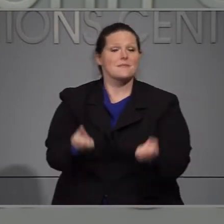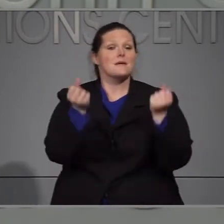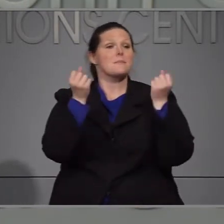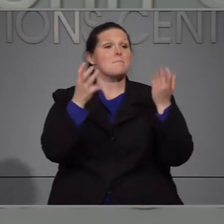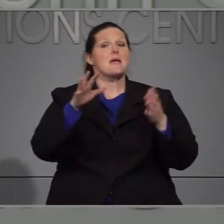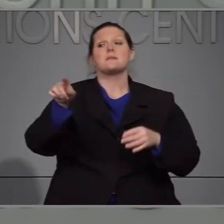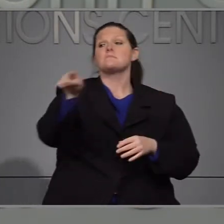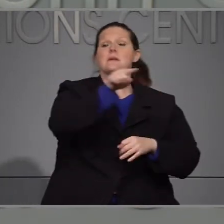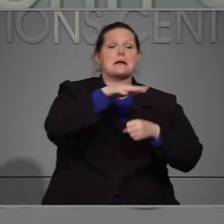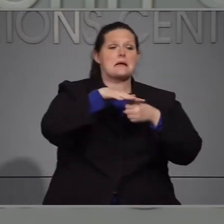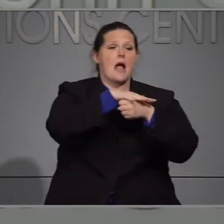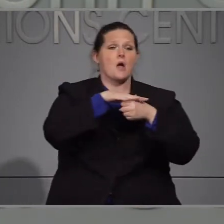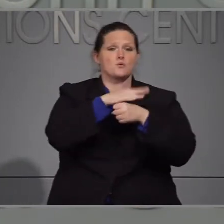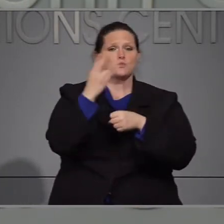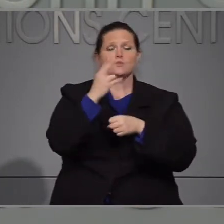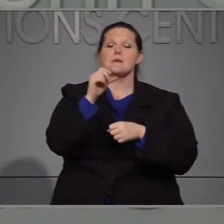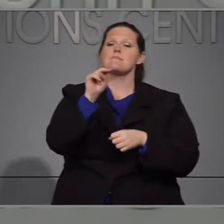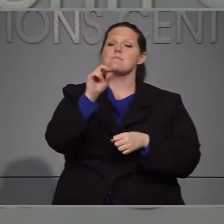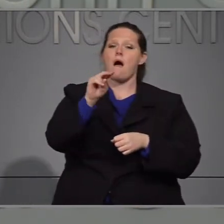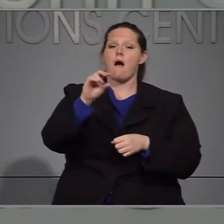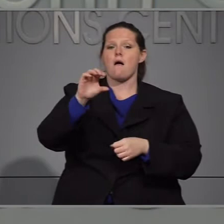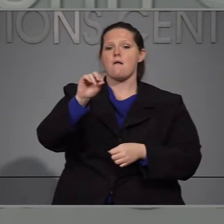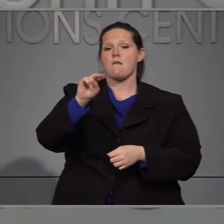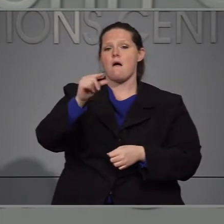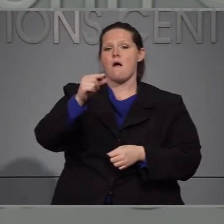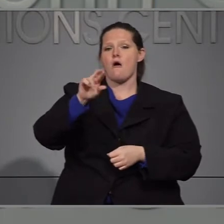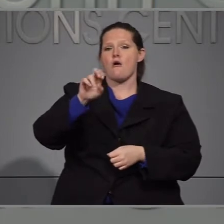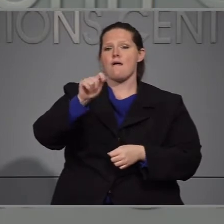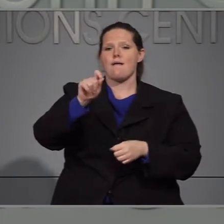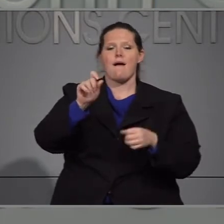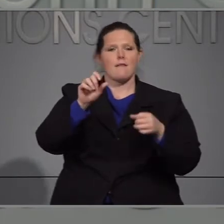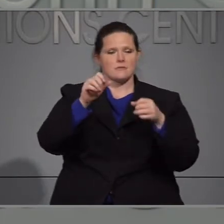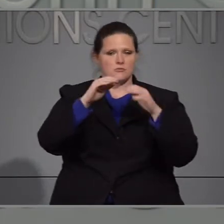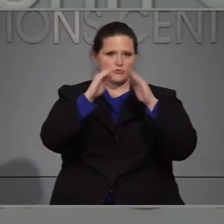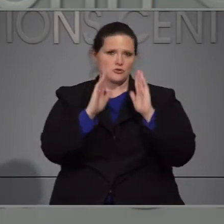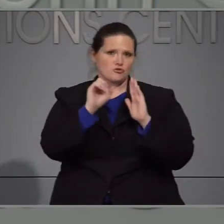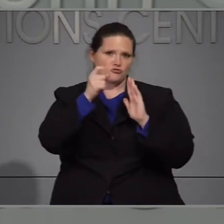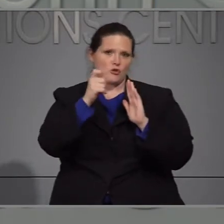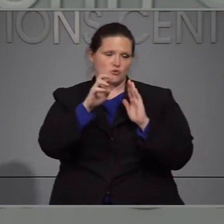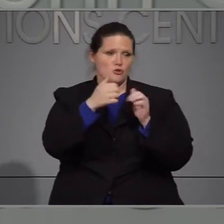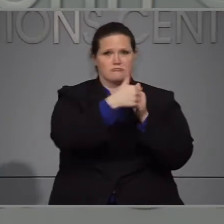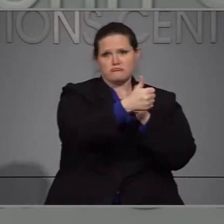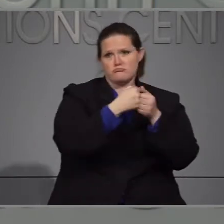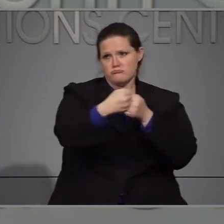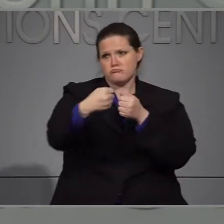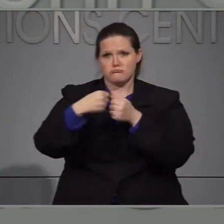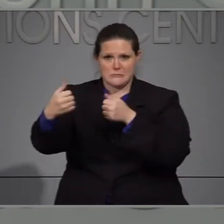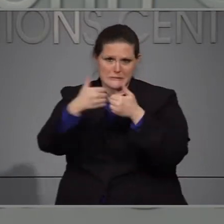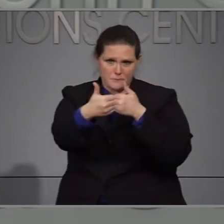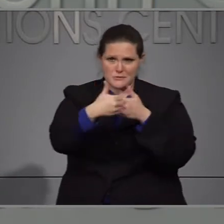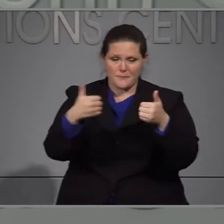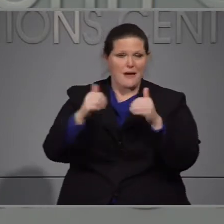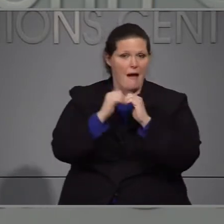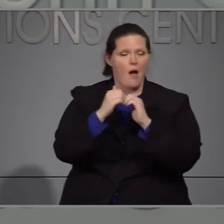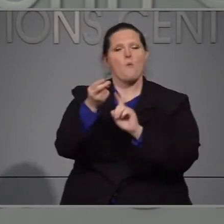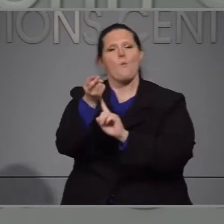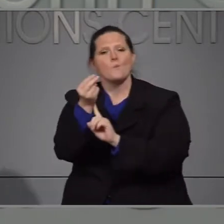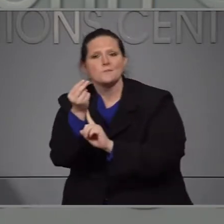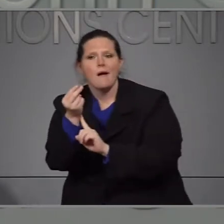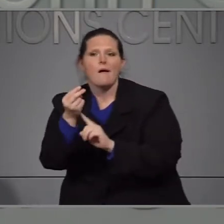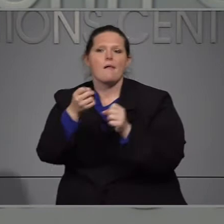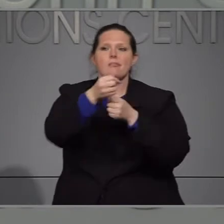muy bien hecho todo muchos muchos condados han estado utilizando programas del que albergues con separación